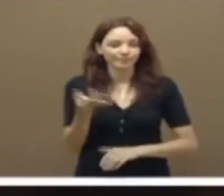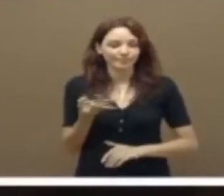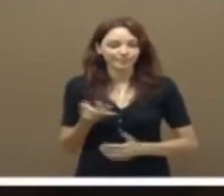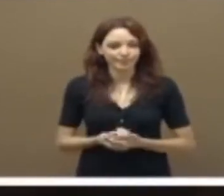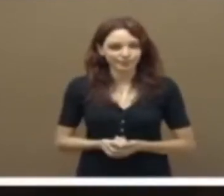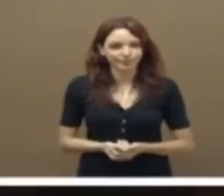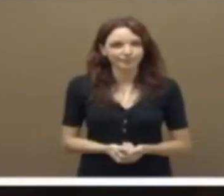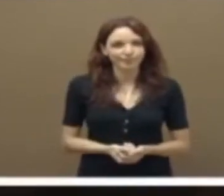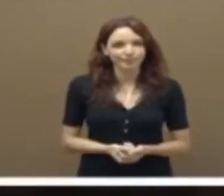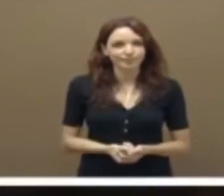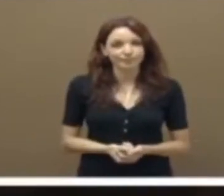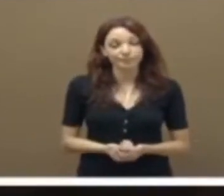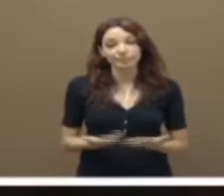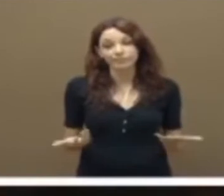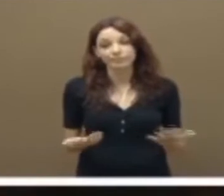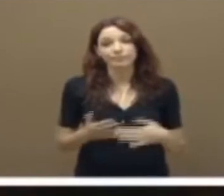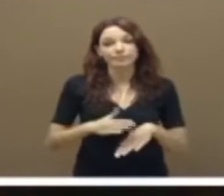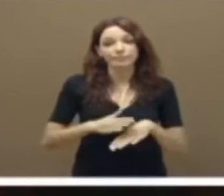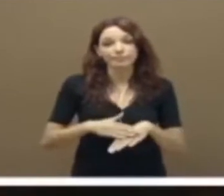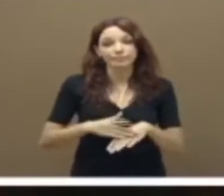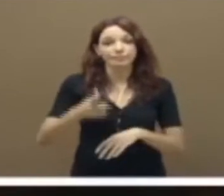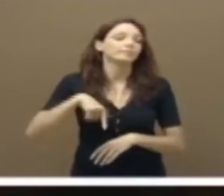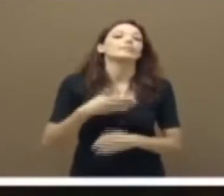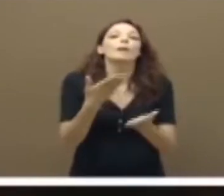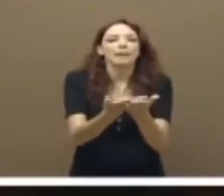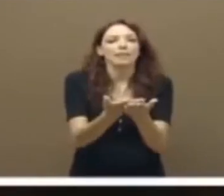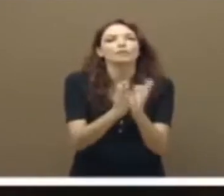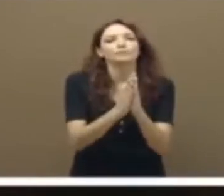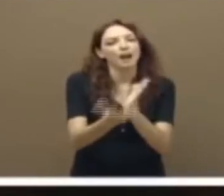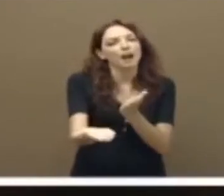Y para eso les pido su apoyo y les pido su ayuda.